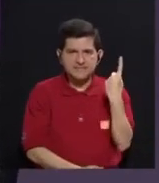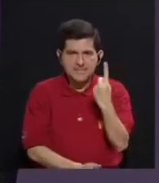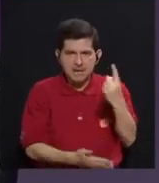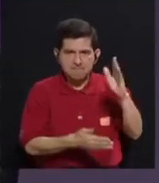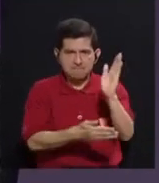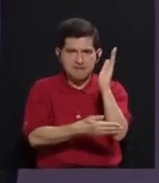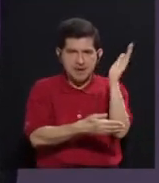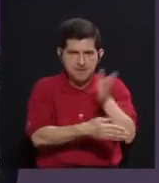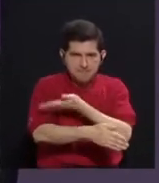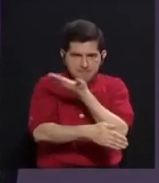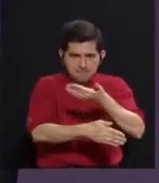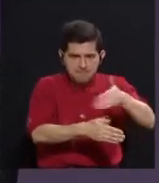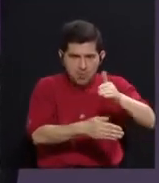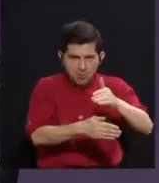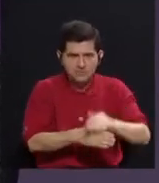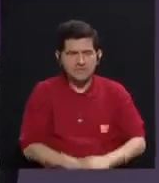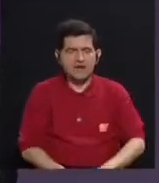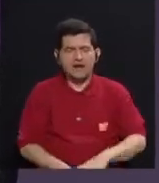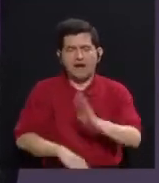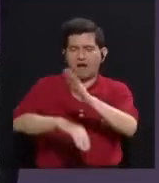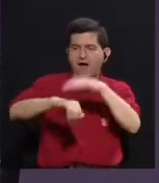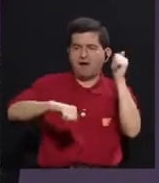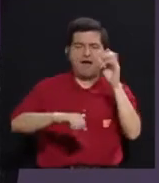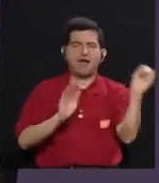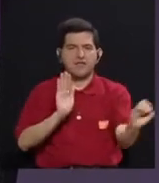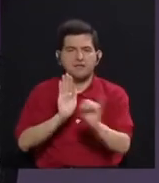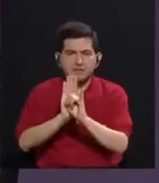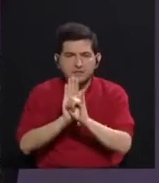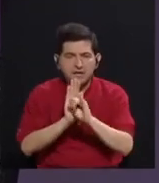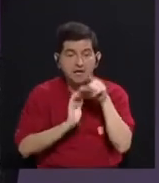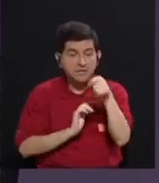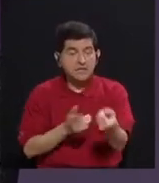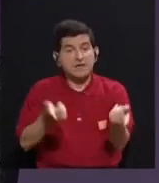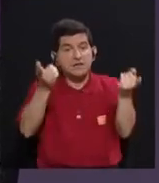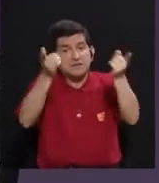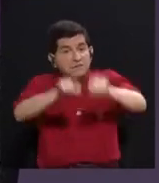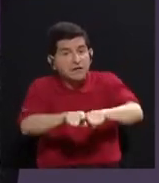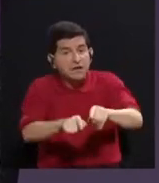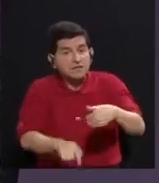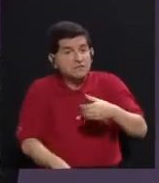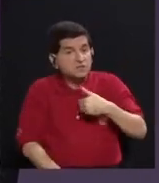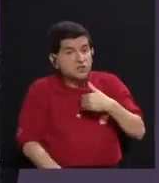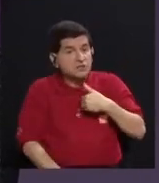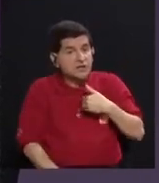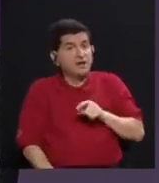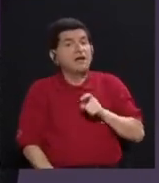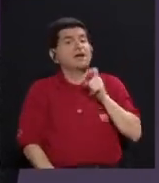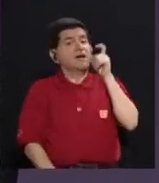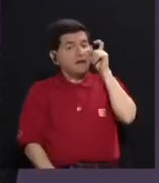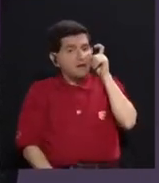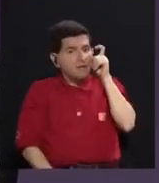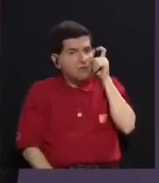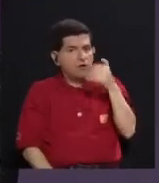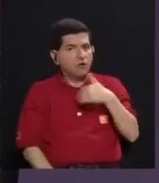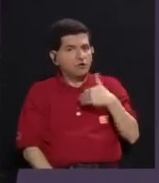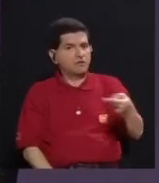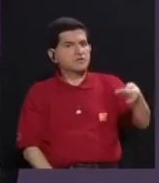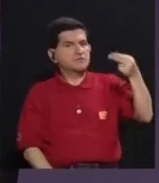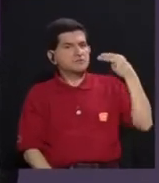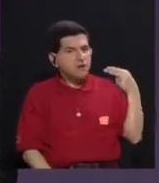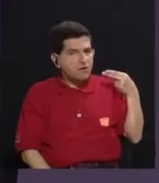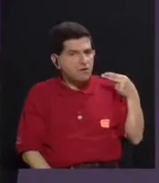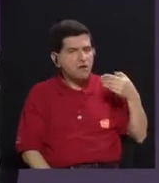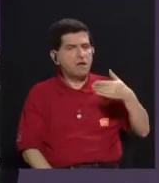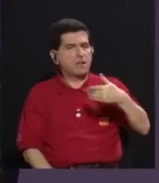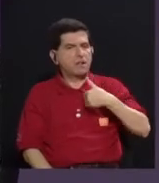la música, siempre van a estar evocadas por una identidad y esa identidad tiene un género, va a tener una historia,